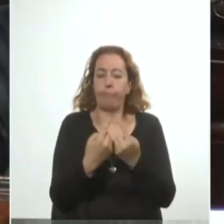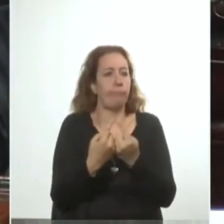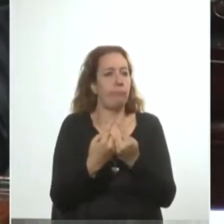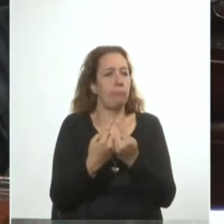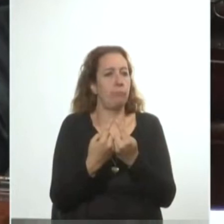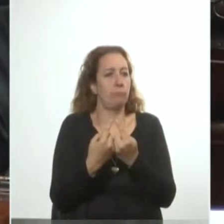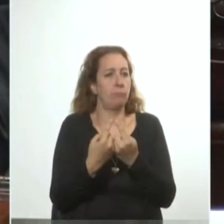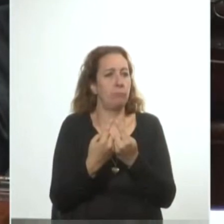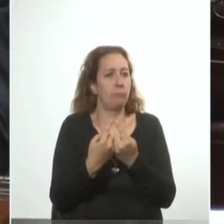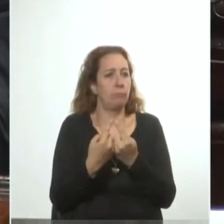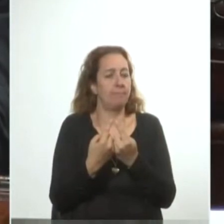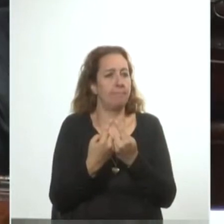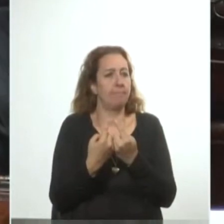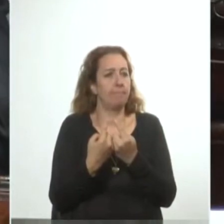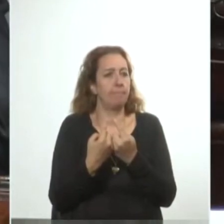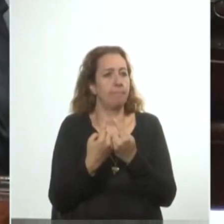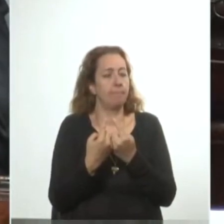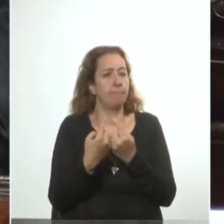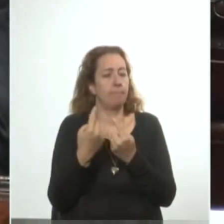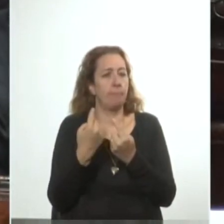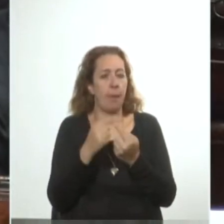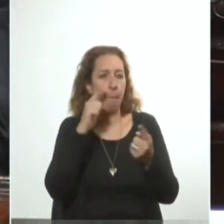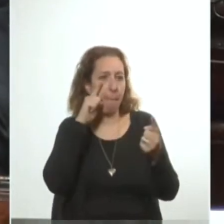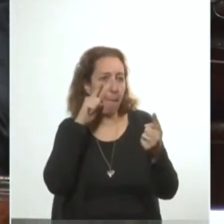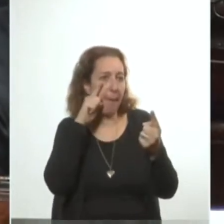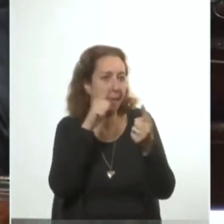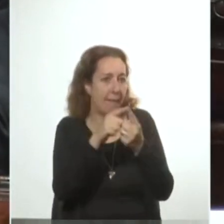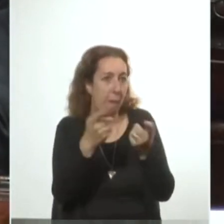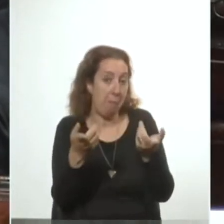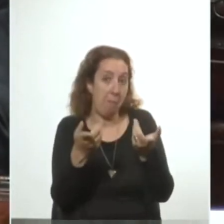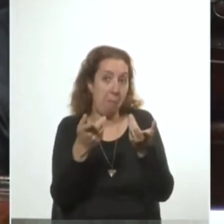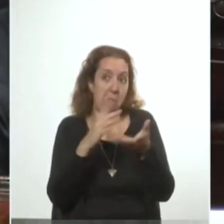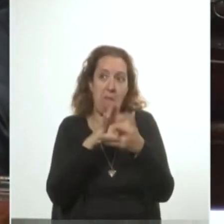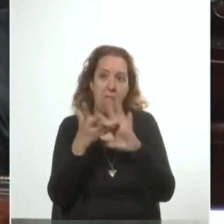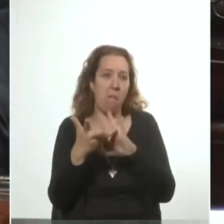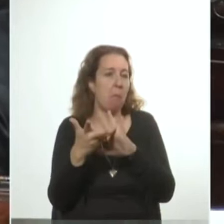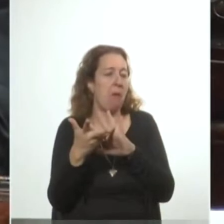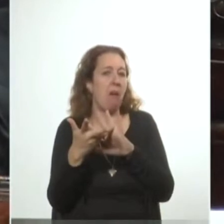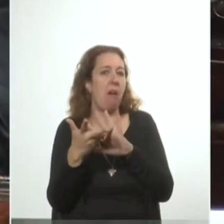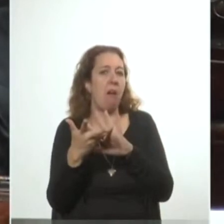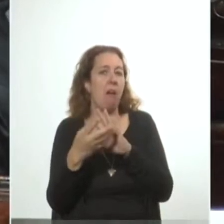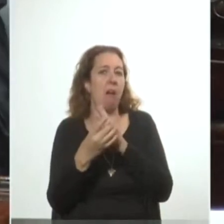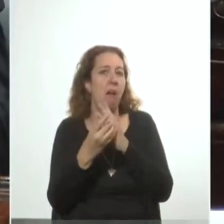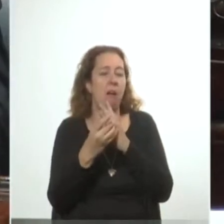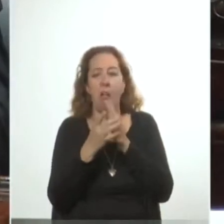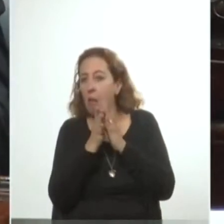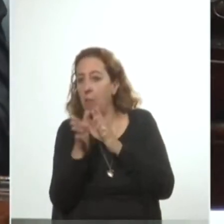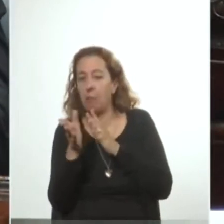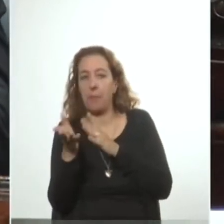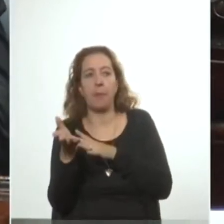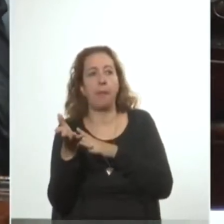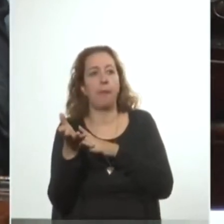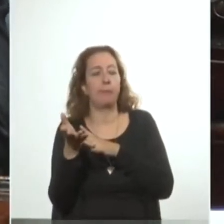una perspectiva que tiene un sesgo, que tiene un sesgo de lo que cada uno